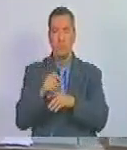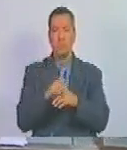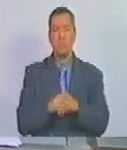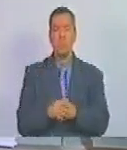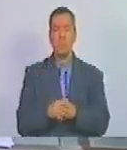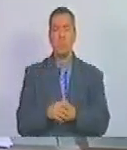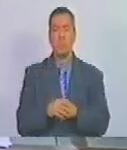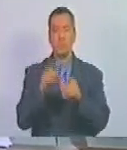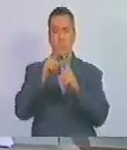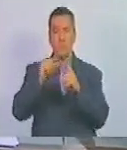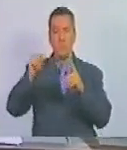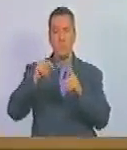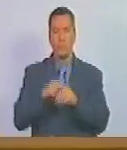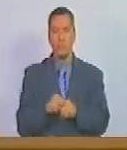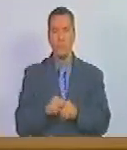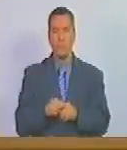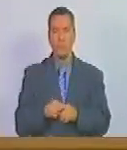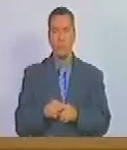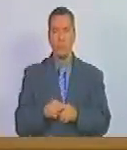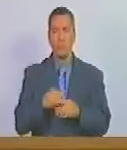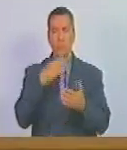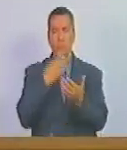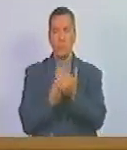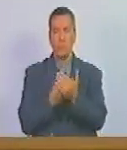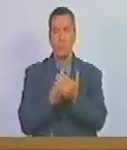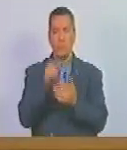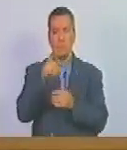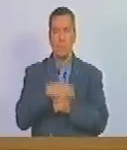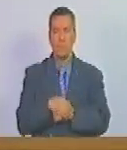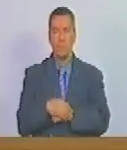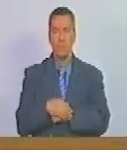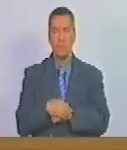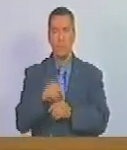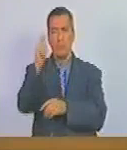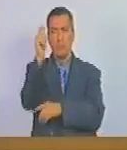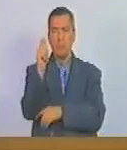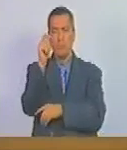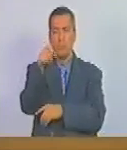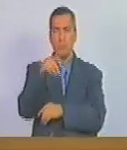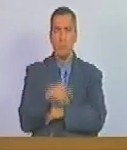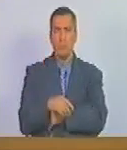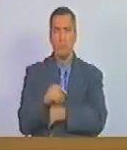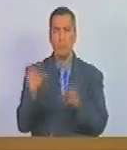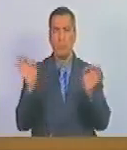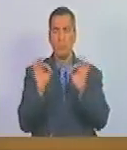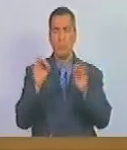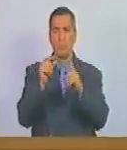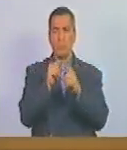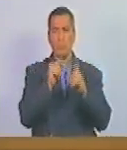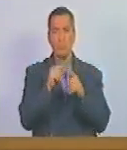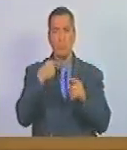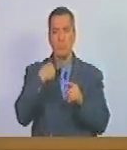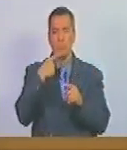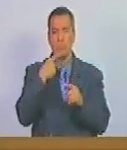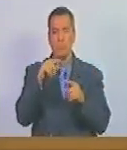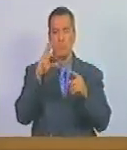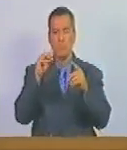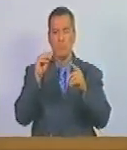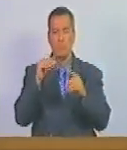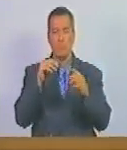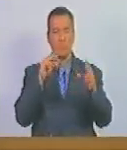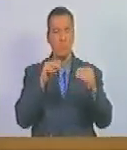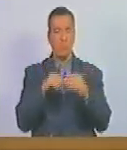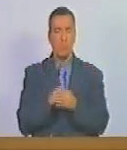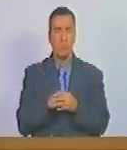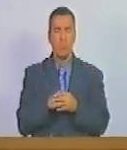parlamentarios gracias diputado no hay más nadie anotado en el derecho de palabra